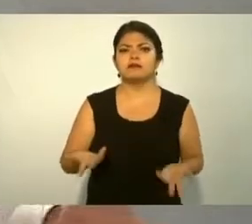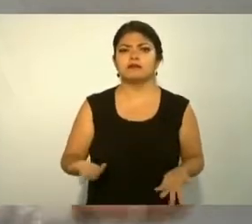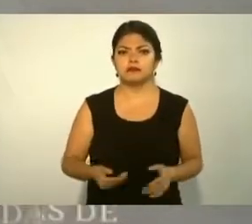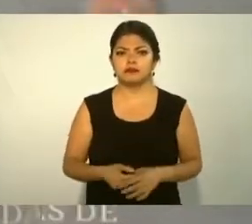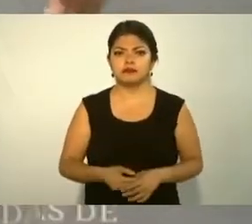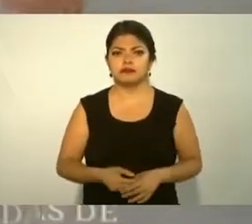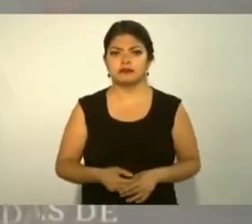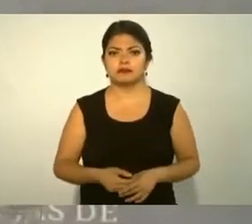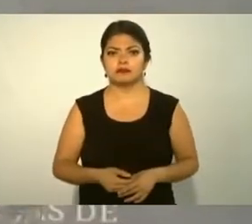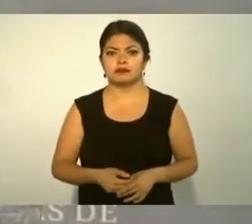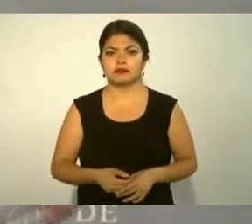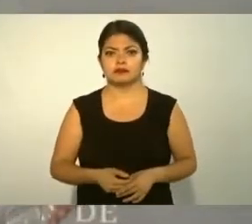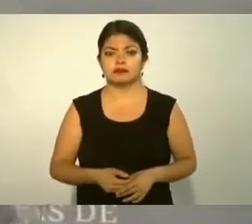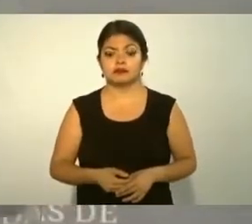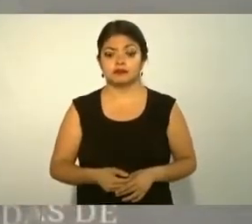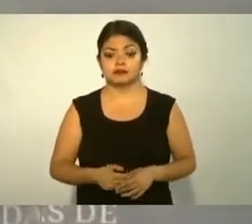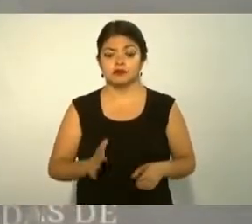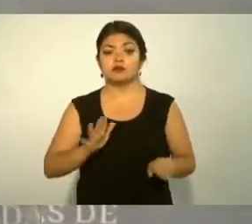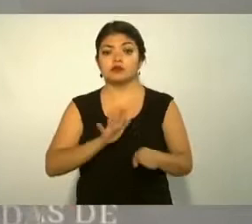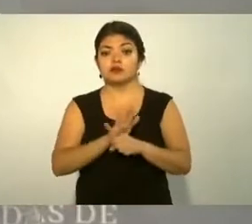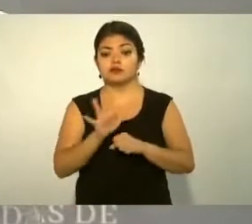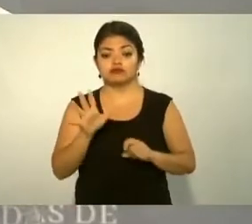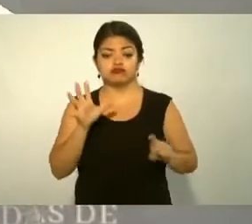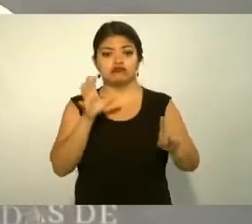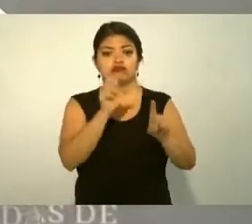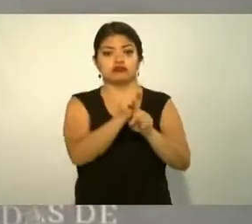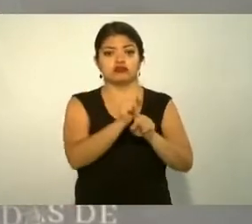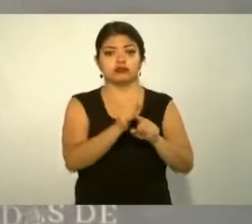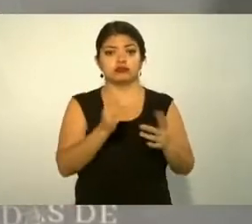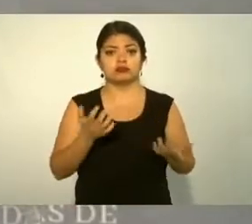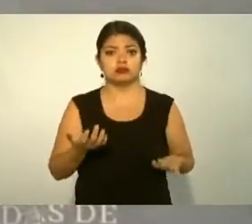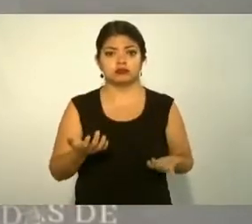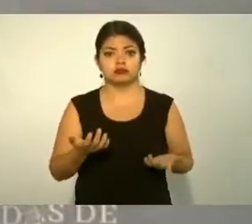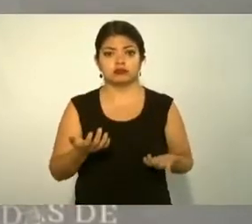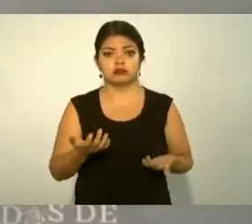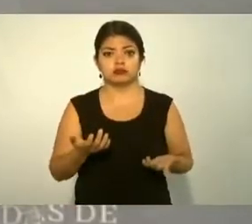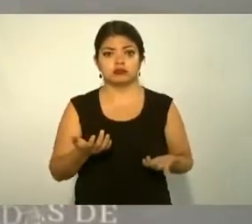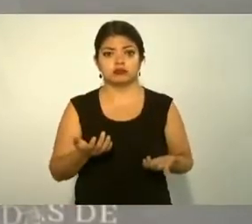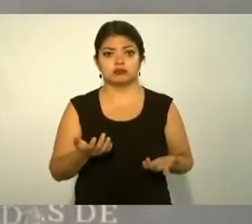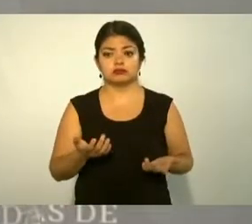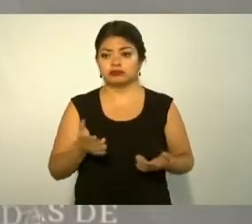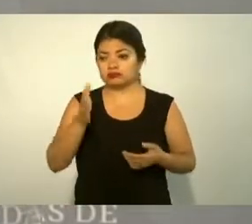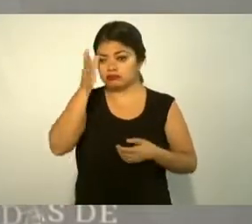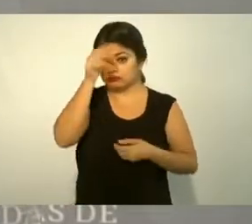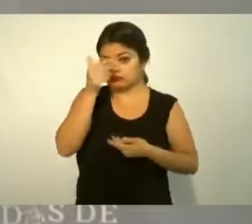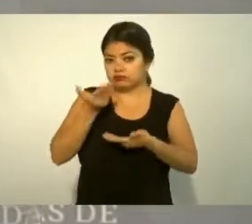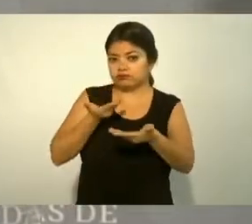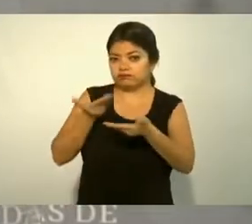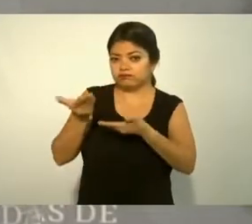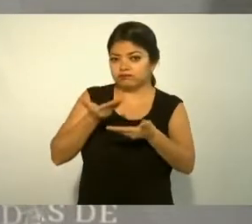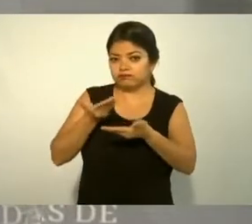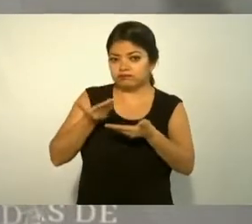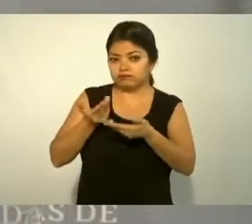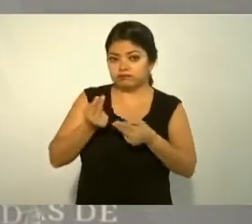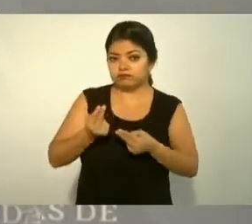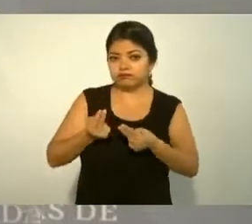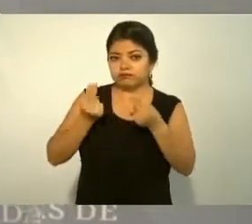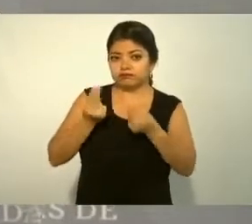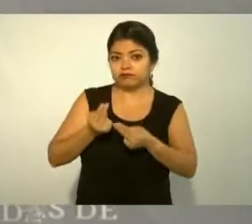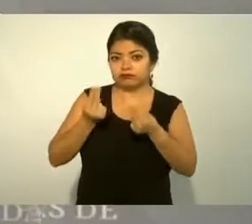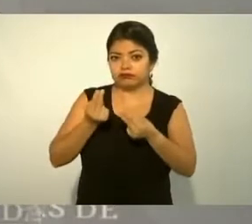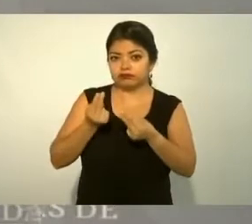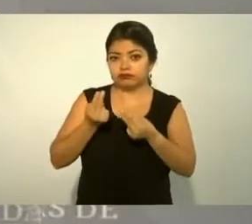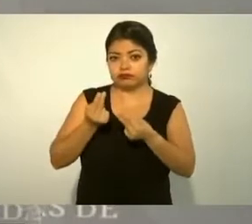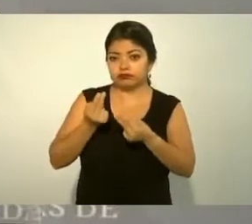se logró que el que hizo el negocio devolviera o se comprometiera a